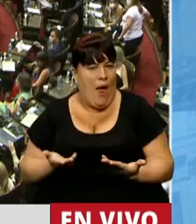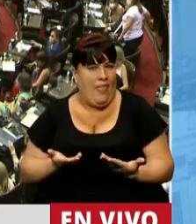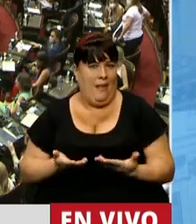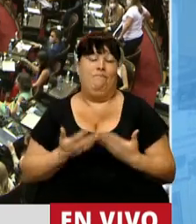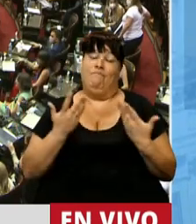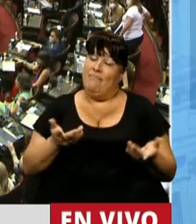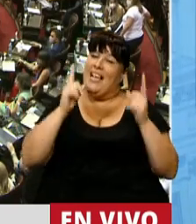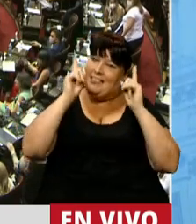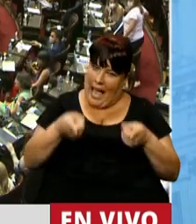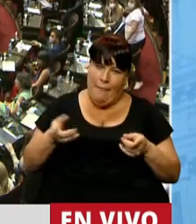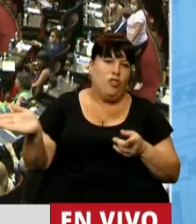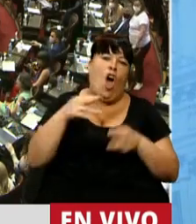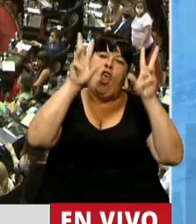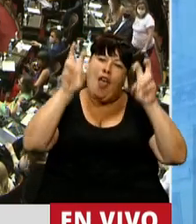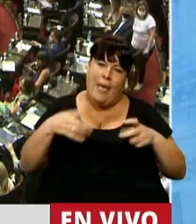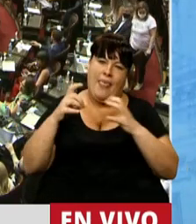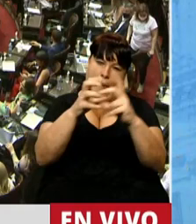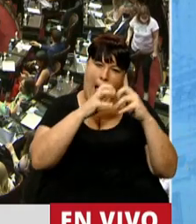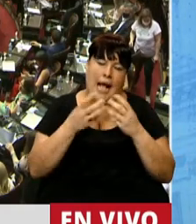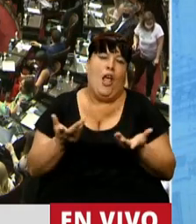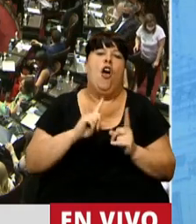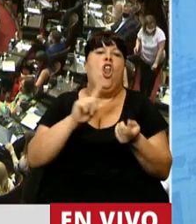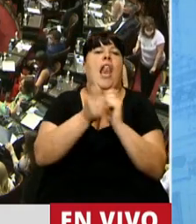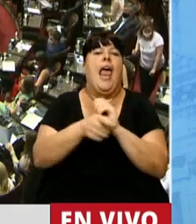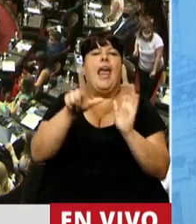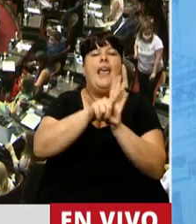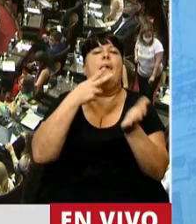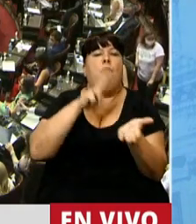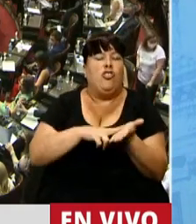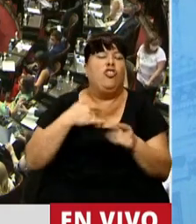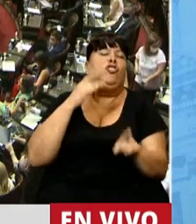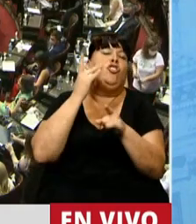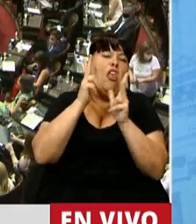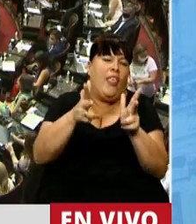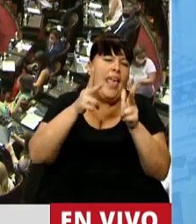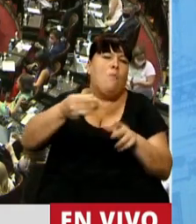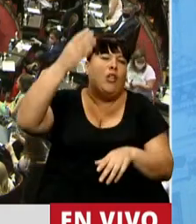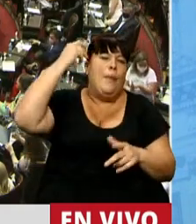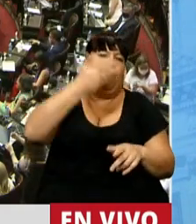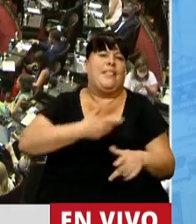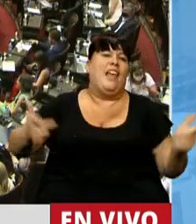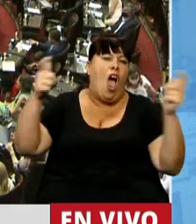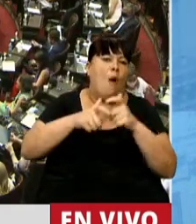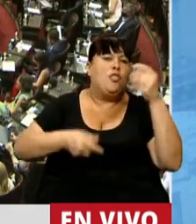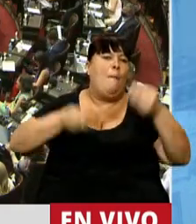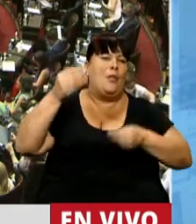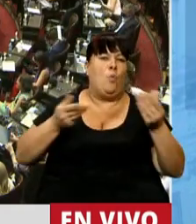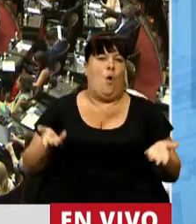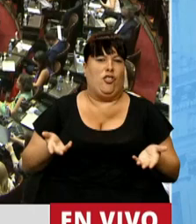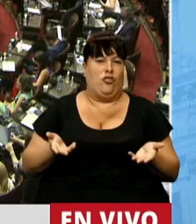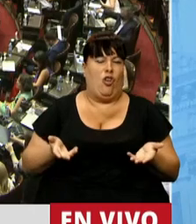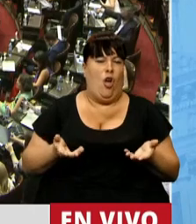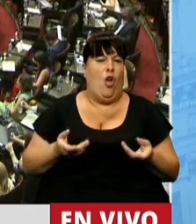Entonces también discutamos todo, discutamos también porque en una reforma tributaria lo ha dicho hasta el cansancio del Presidente de la Comisión de Presupuestos.